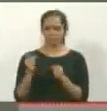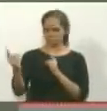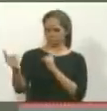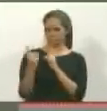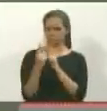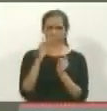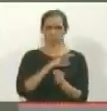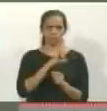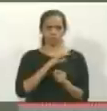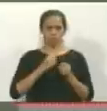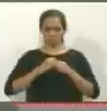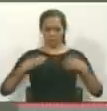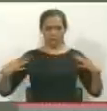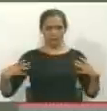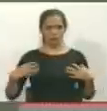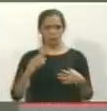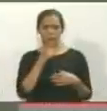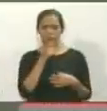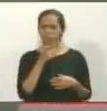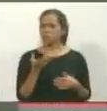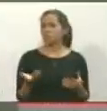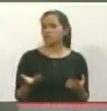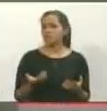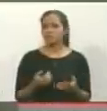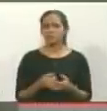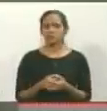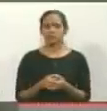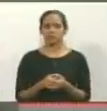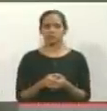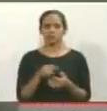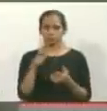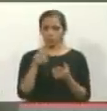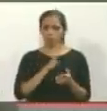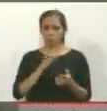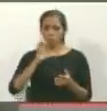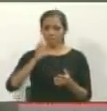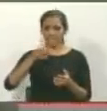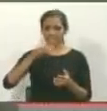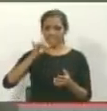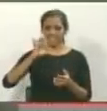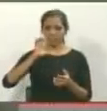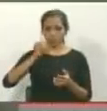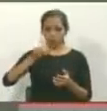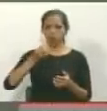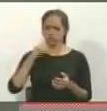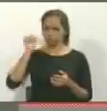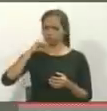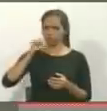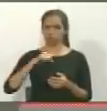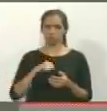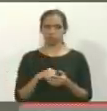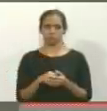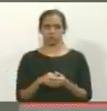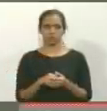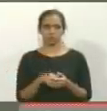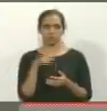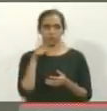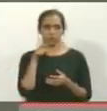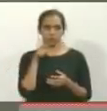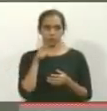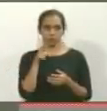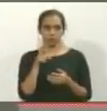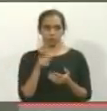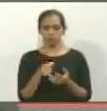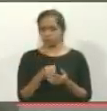tío de blanco, me preguntó que sí. Yo venía de parte de Chicho, le dije que sí. Me preguntó que si yo era el caraqueño,